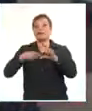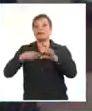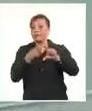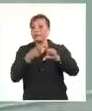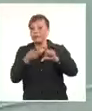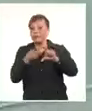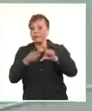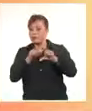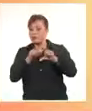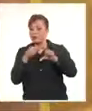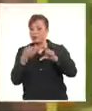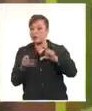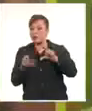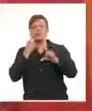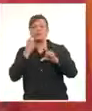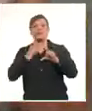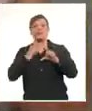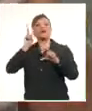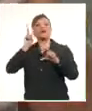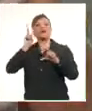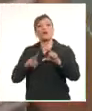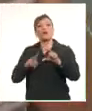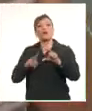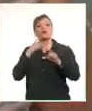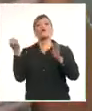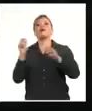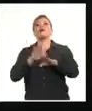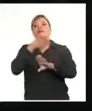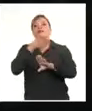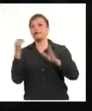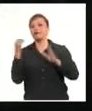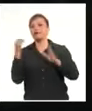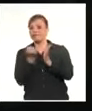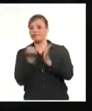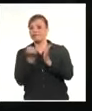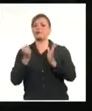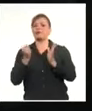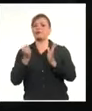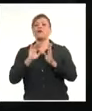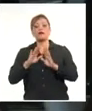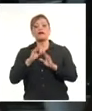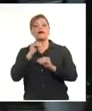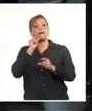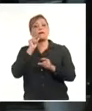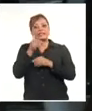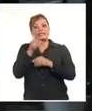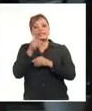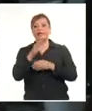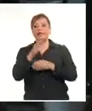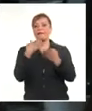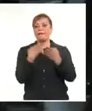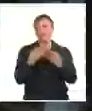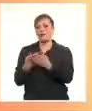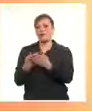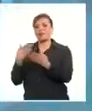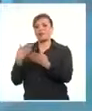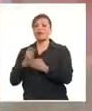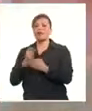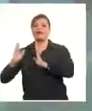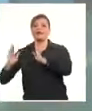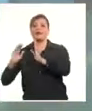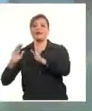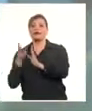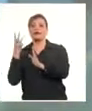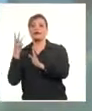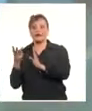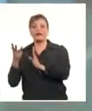evaluó y nos dieron la certificación o la aprobación para hacer el ensayo clínico de etapa 13, que es